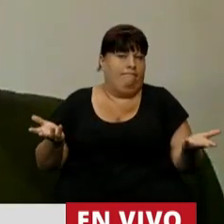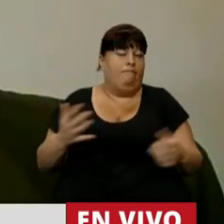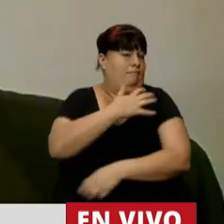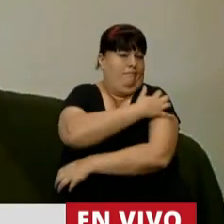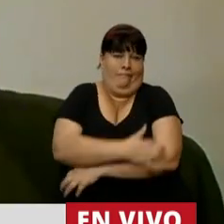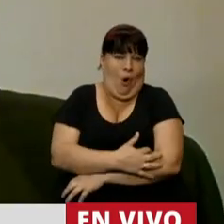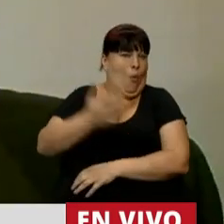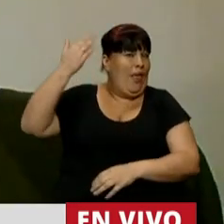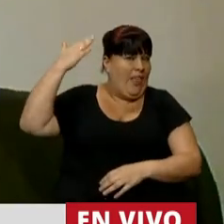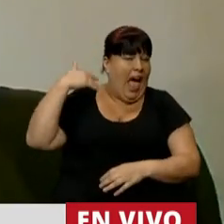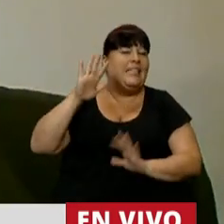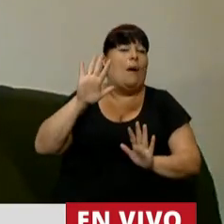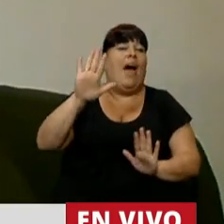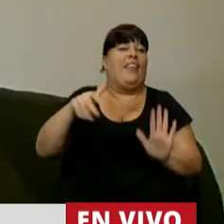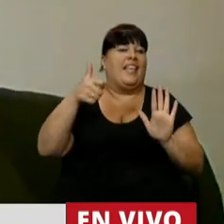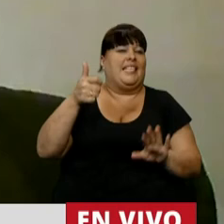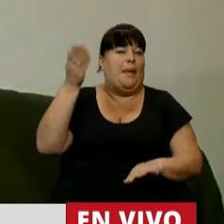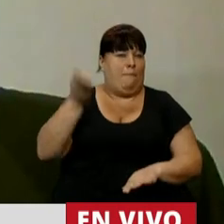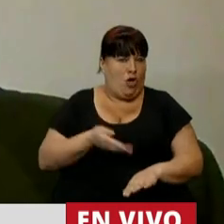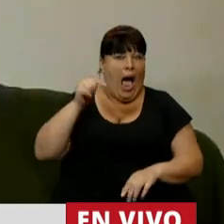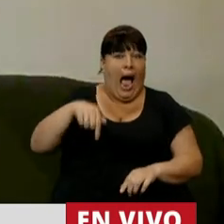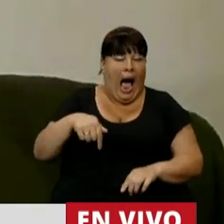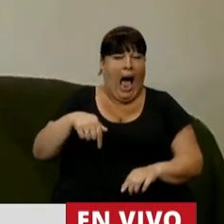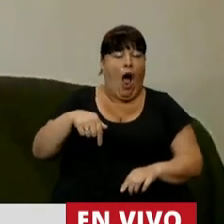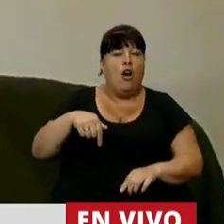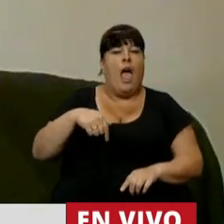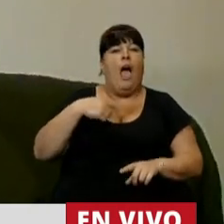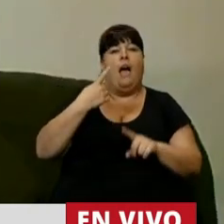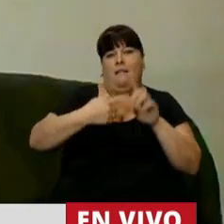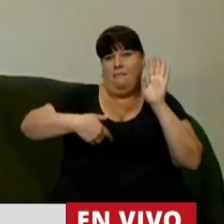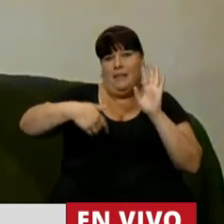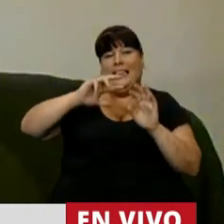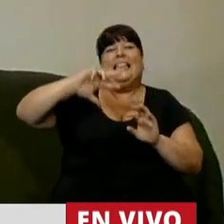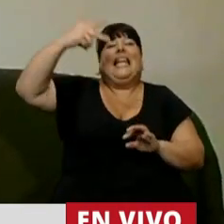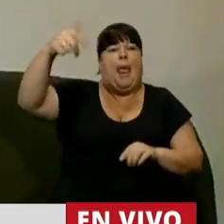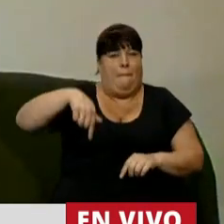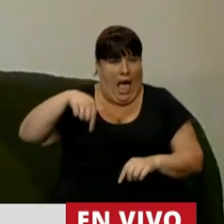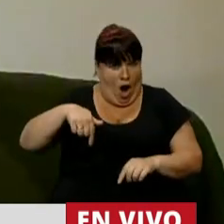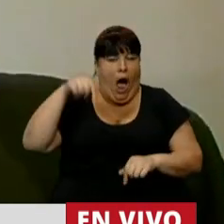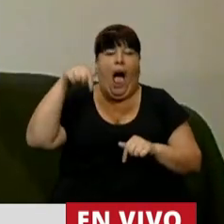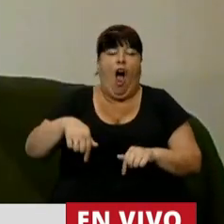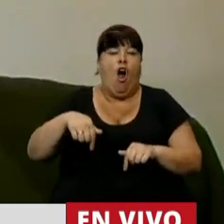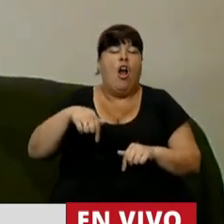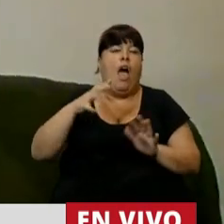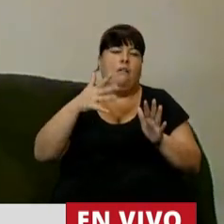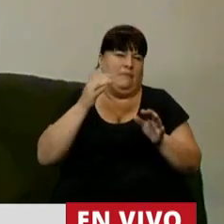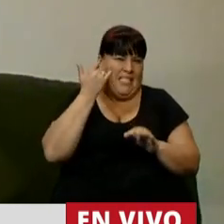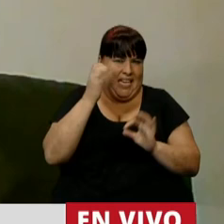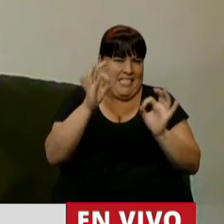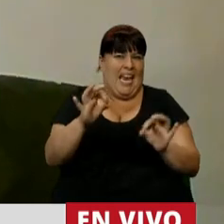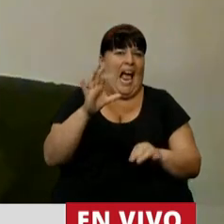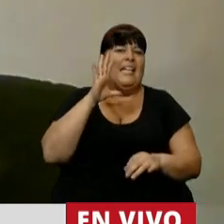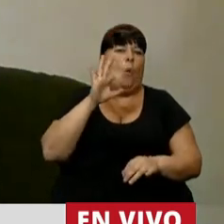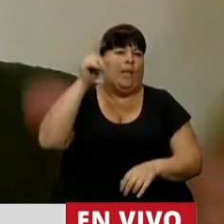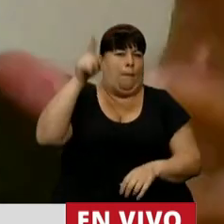pobreza en aquel momento era del 16% y se multiplicó por más tres veces más hoy estamos arriba ya estamos casi